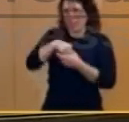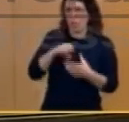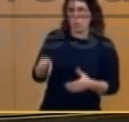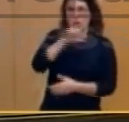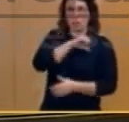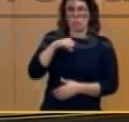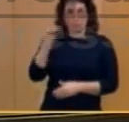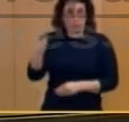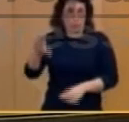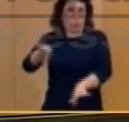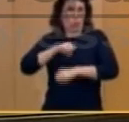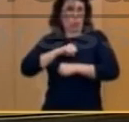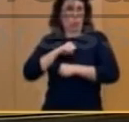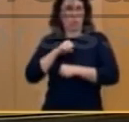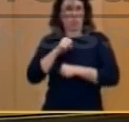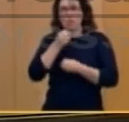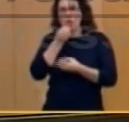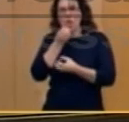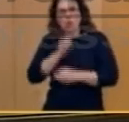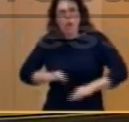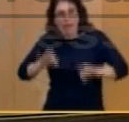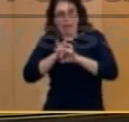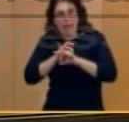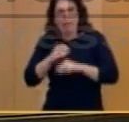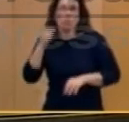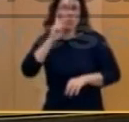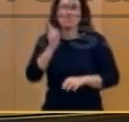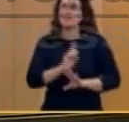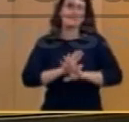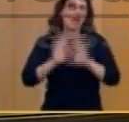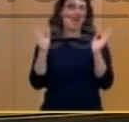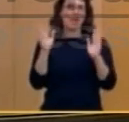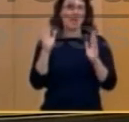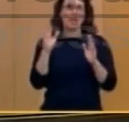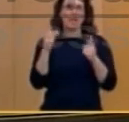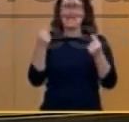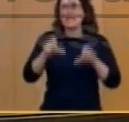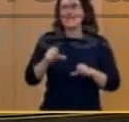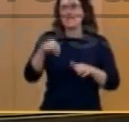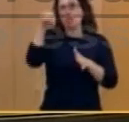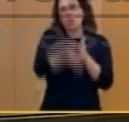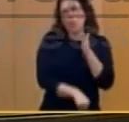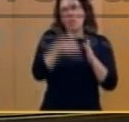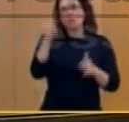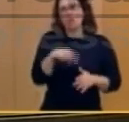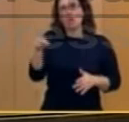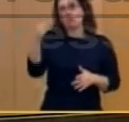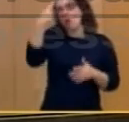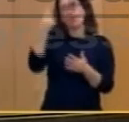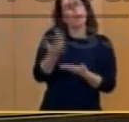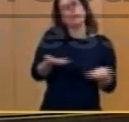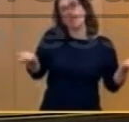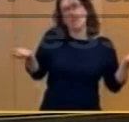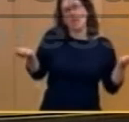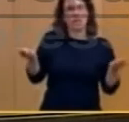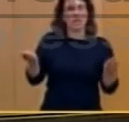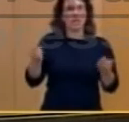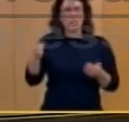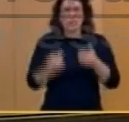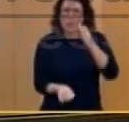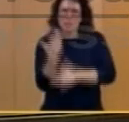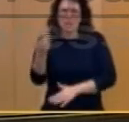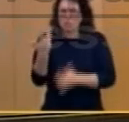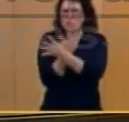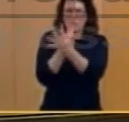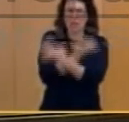contó nada? ¿Que usted no sabía nada de la profundidad de la crisis? Si usted esta mañana nos ha explicado perfectamente el origen de la crisis